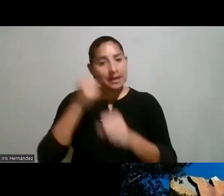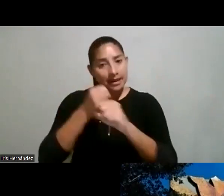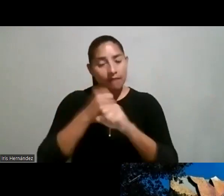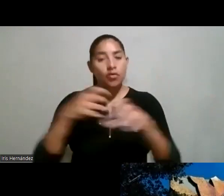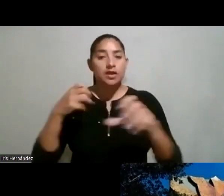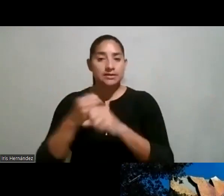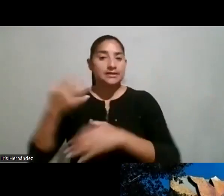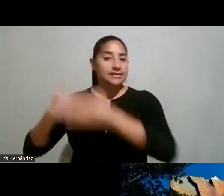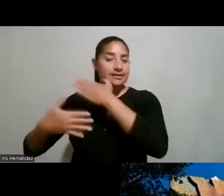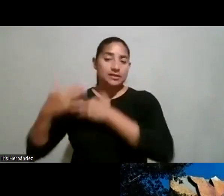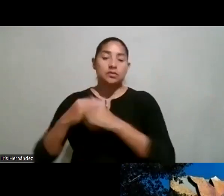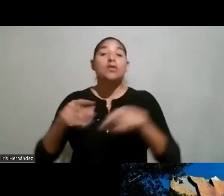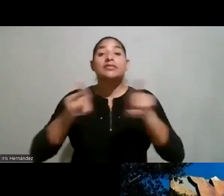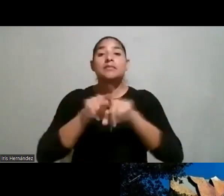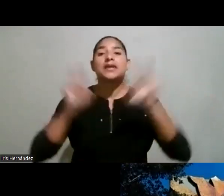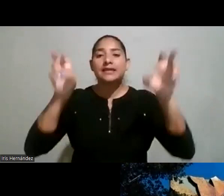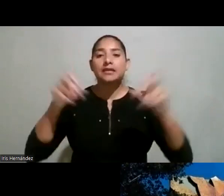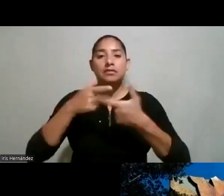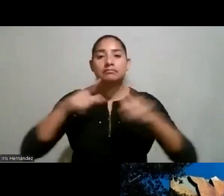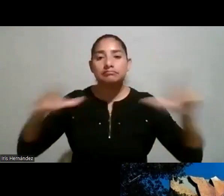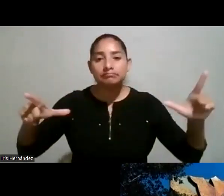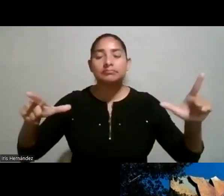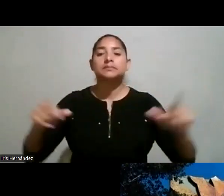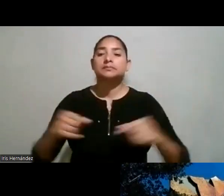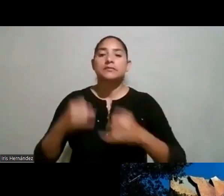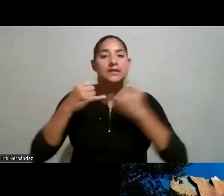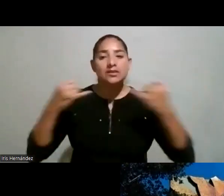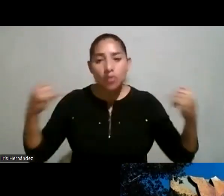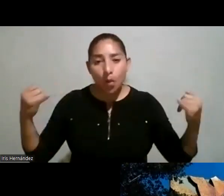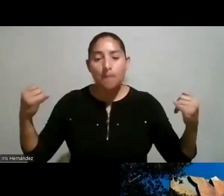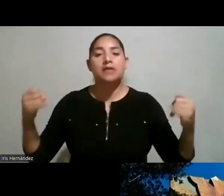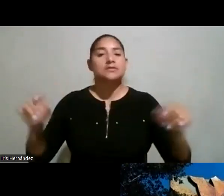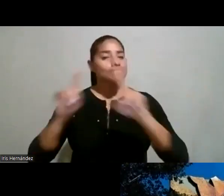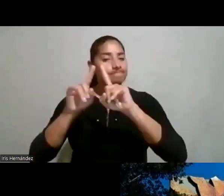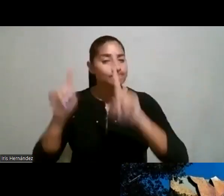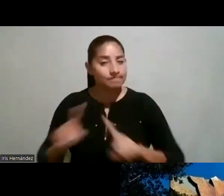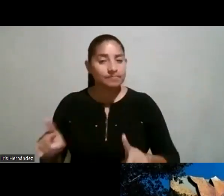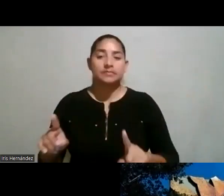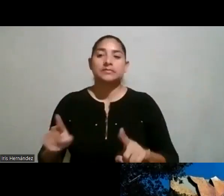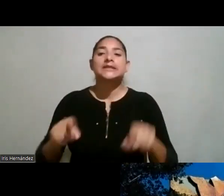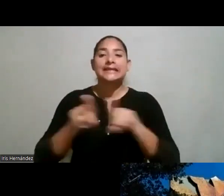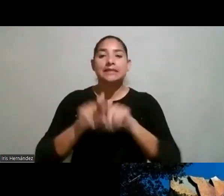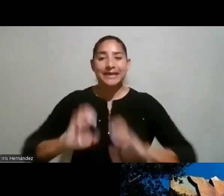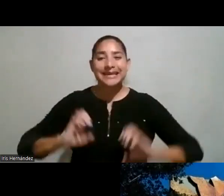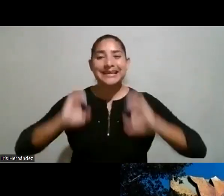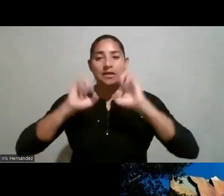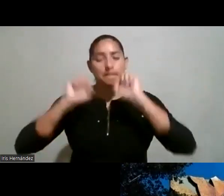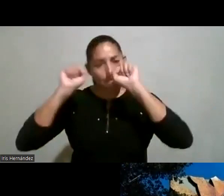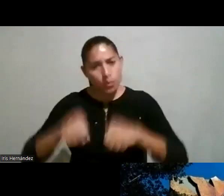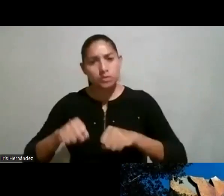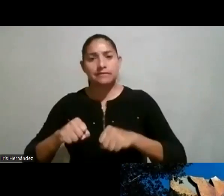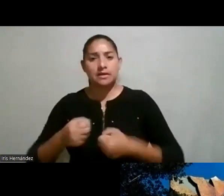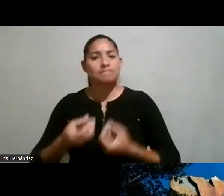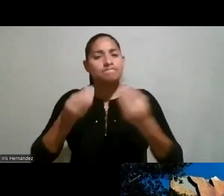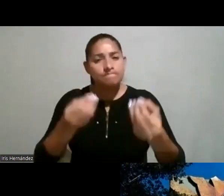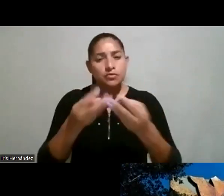realiza y también el tema de idiomas no lo hemos hablado acá pero es fundamental verdad es que exista esa posibilidad de enriquecer